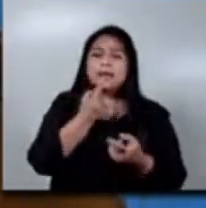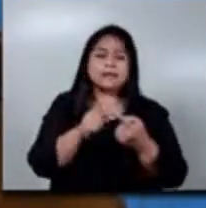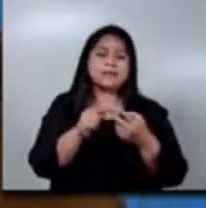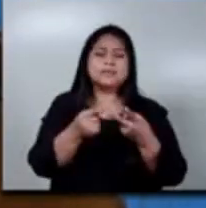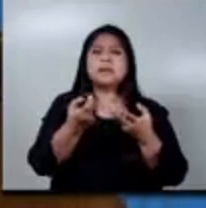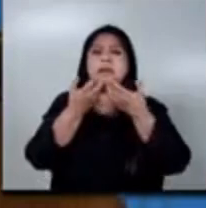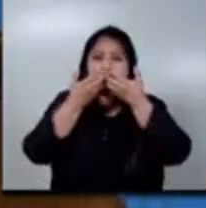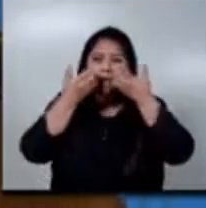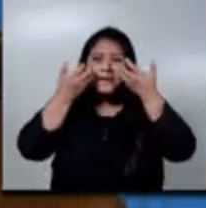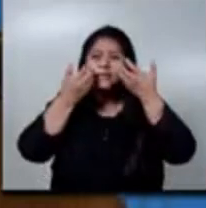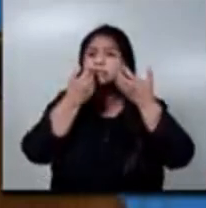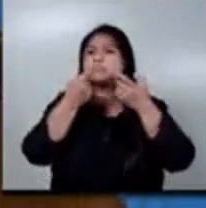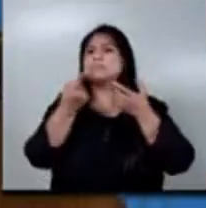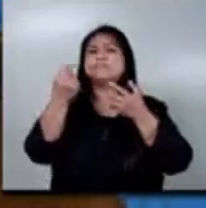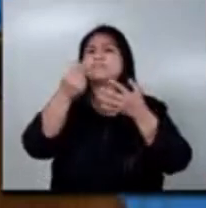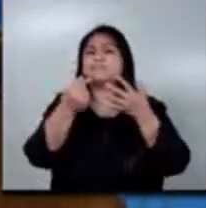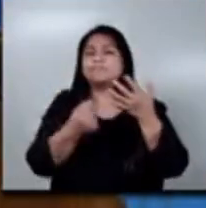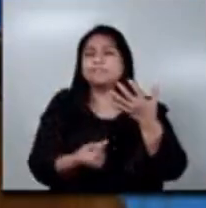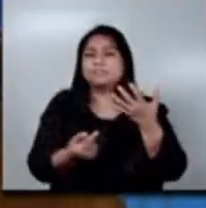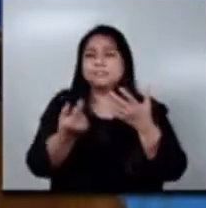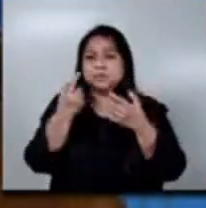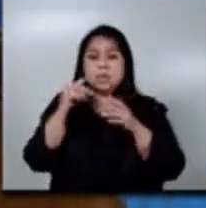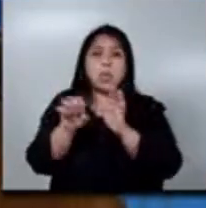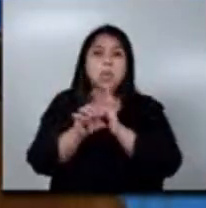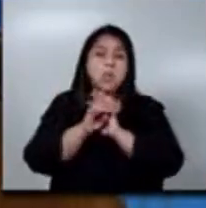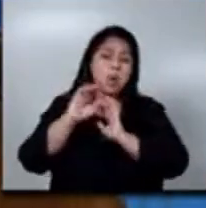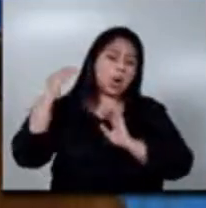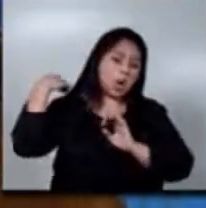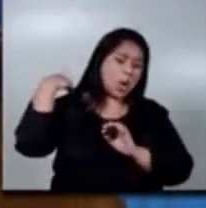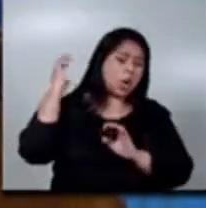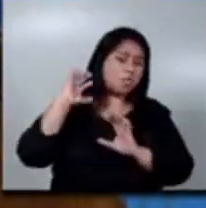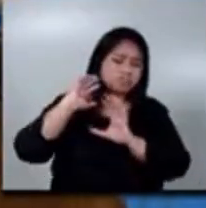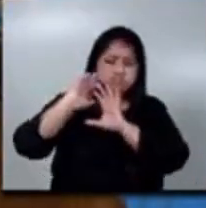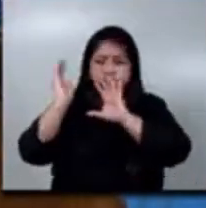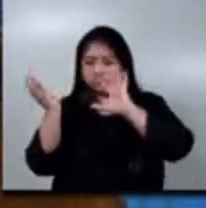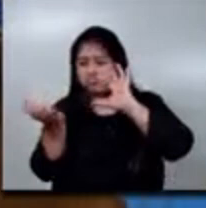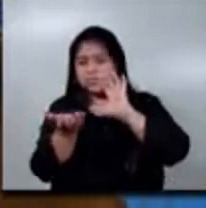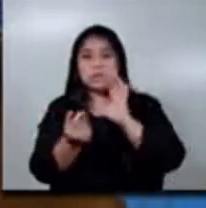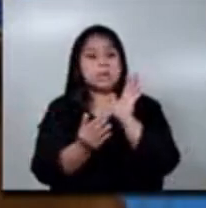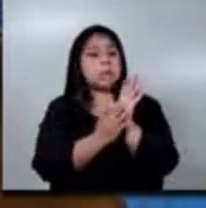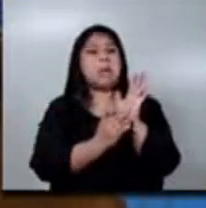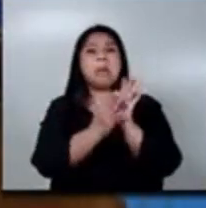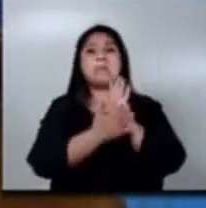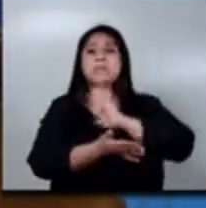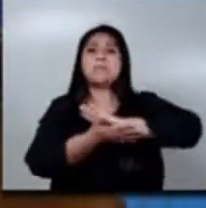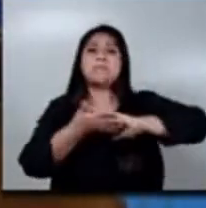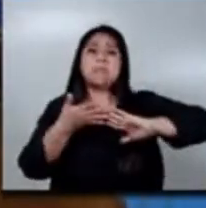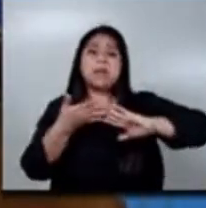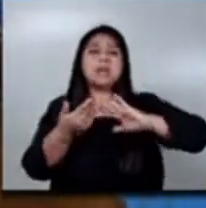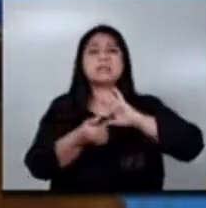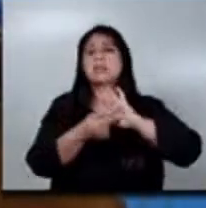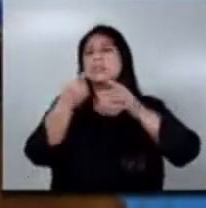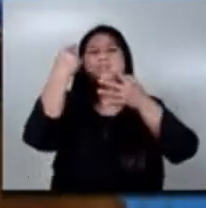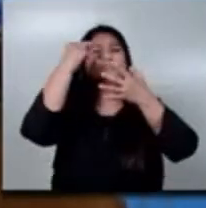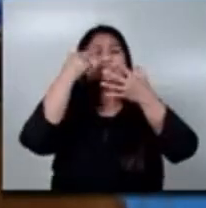hendidura, paladar hendido, espina bífida, pie equino y una serie